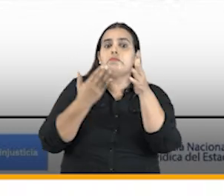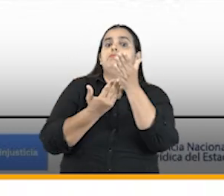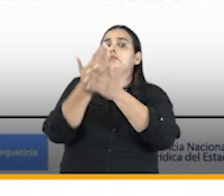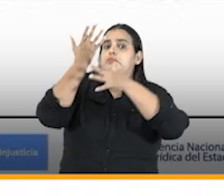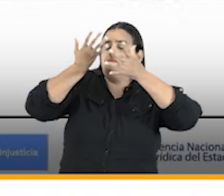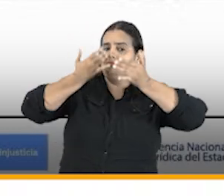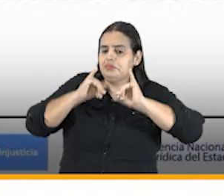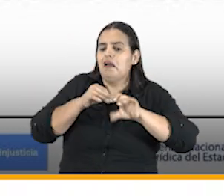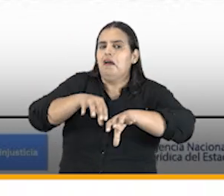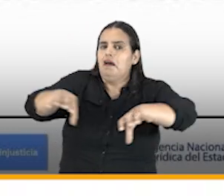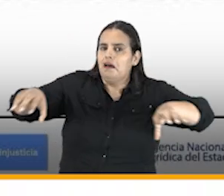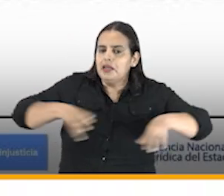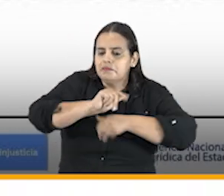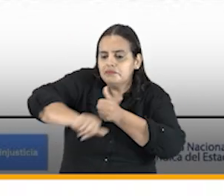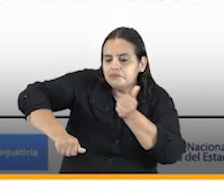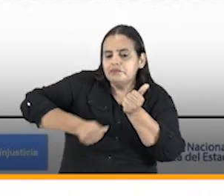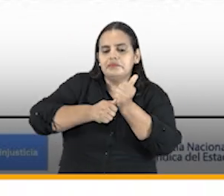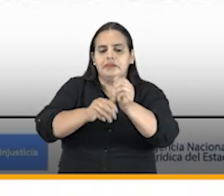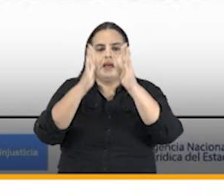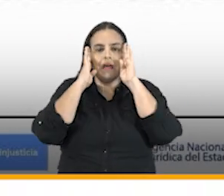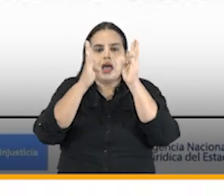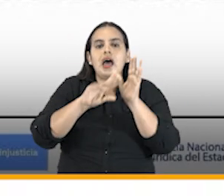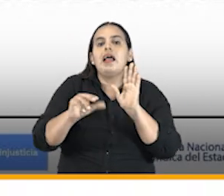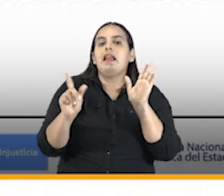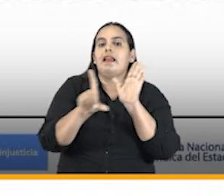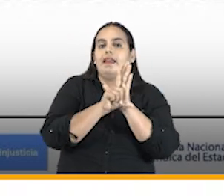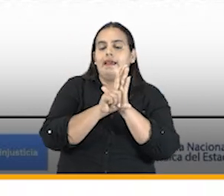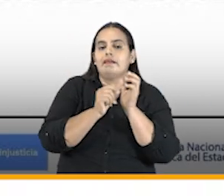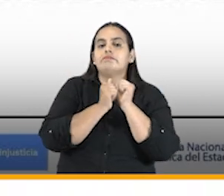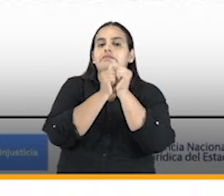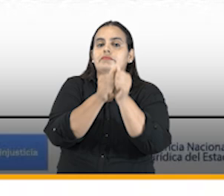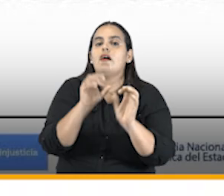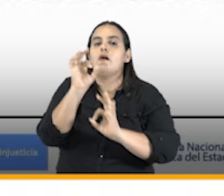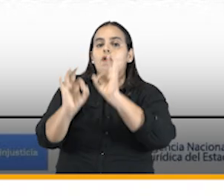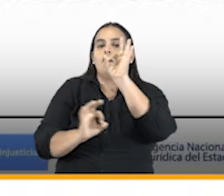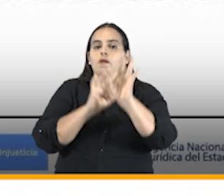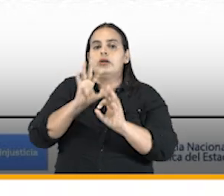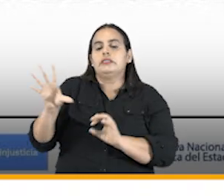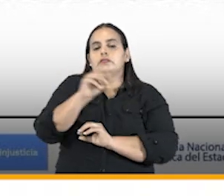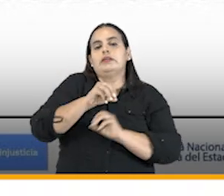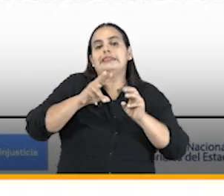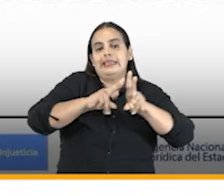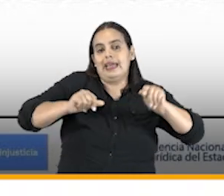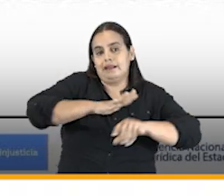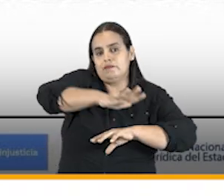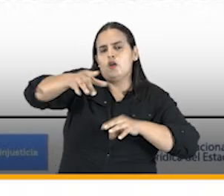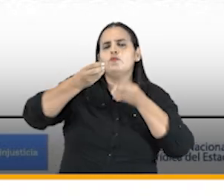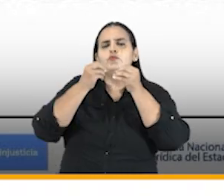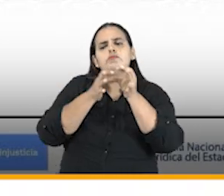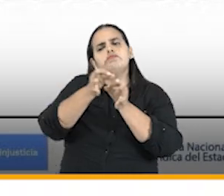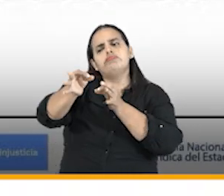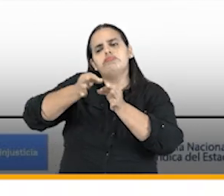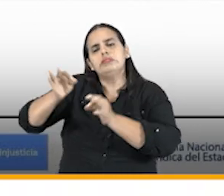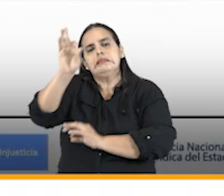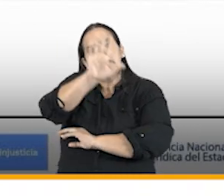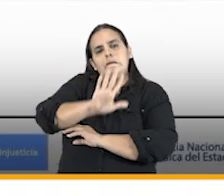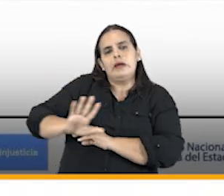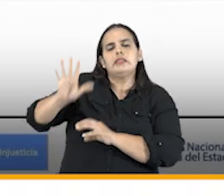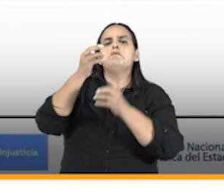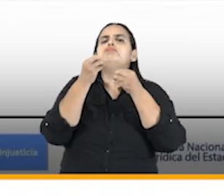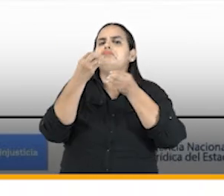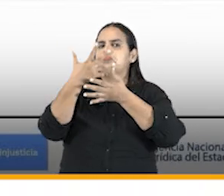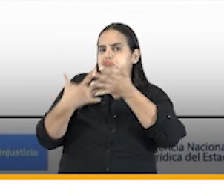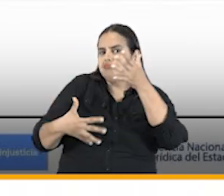asesorías y acompañamiento legal a entidades del orden territorial son varios municipios y departamentos con los que ya estamos